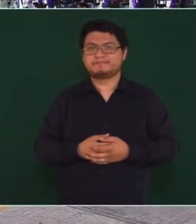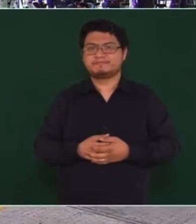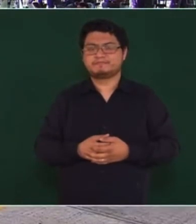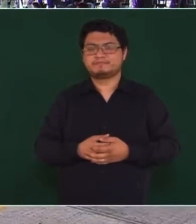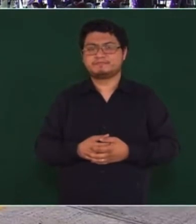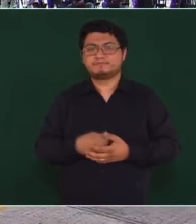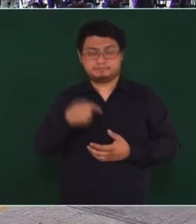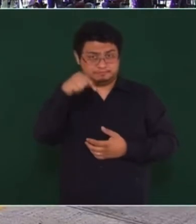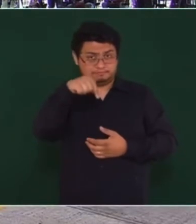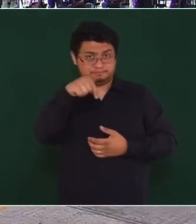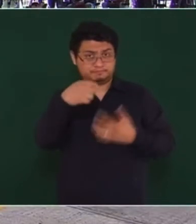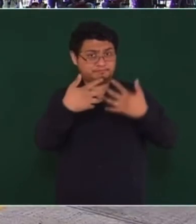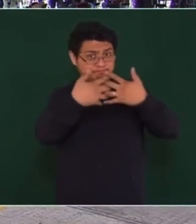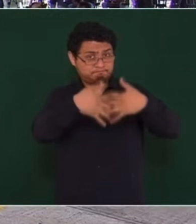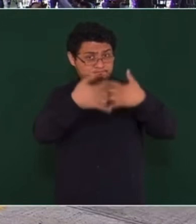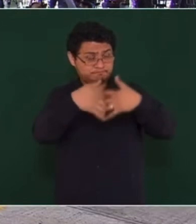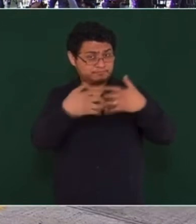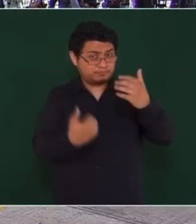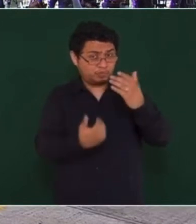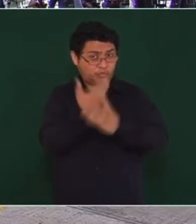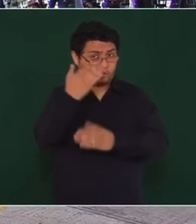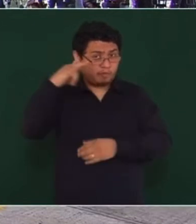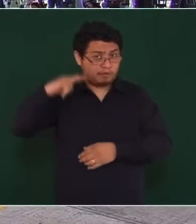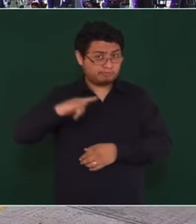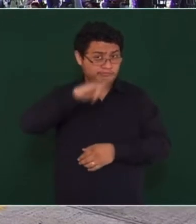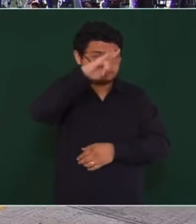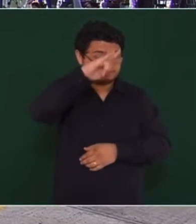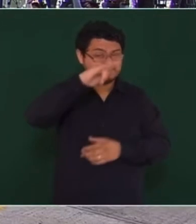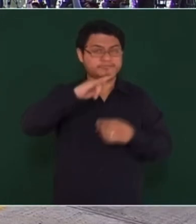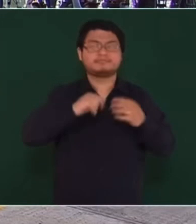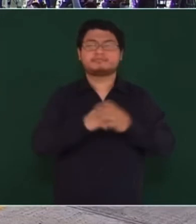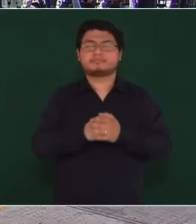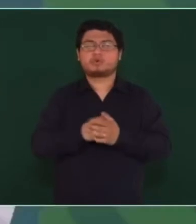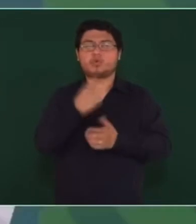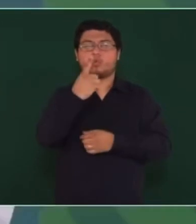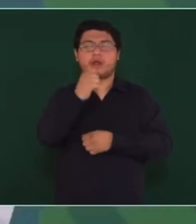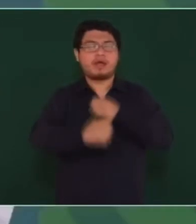va a estar en un año,